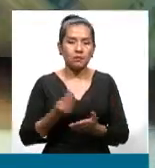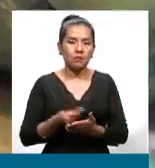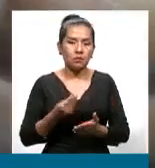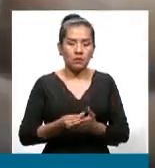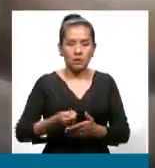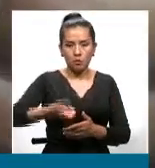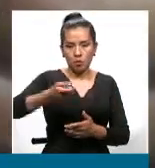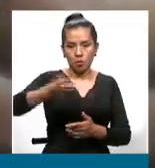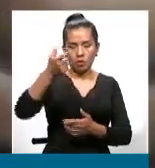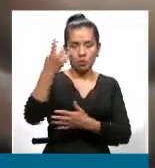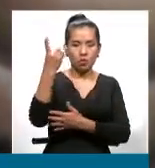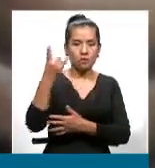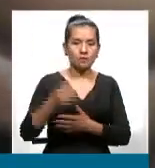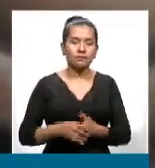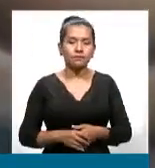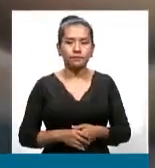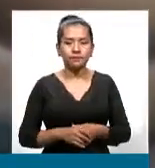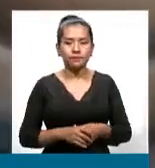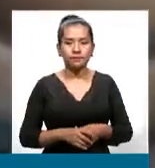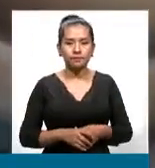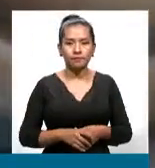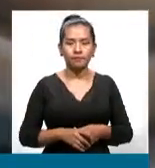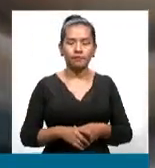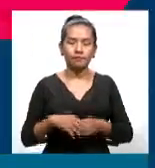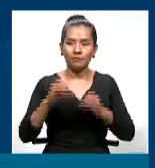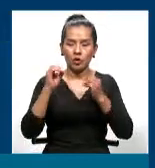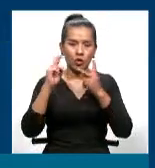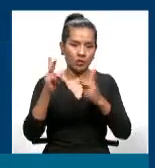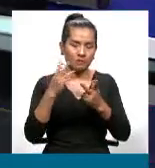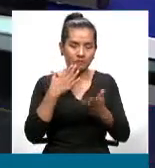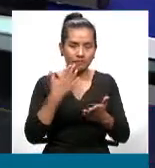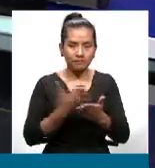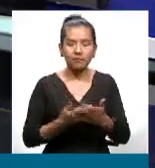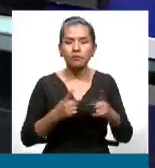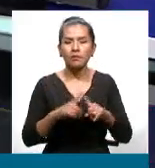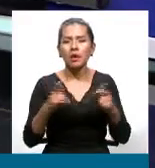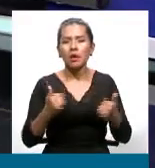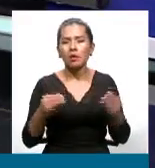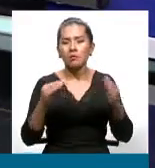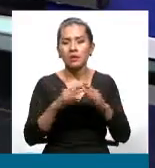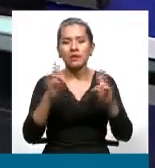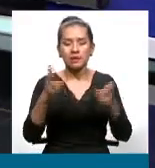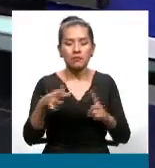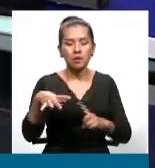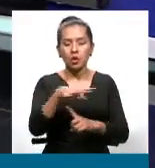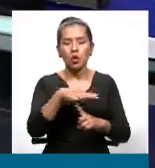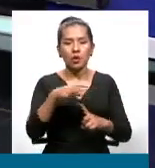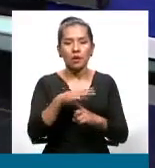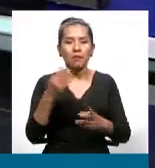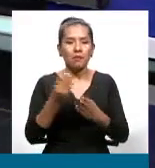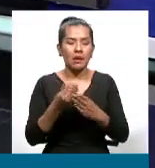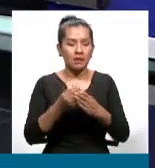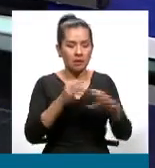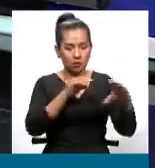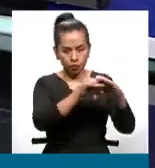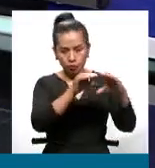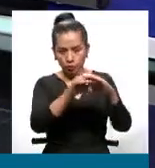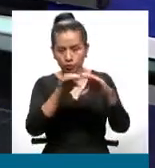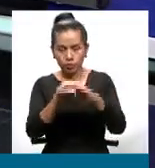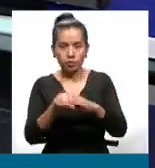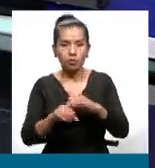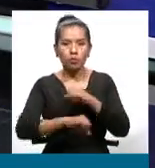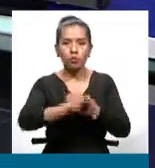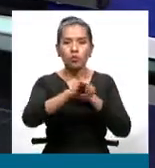cambio, La política cambia. Claro que sí. Bien, ahora en torno a la inversión pública, Pablo, íbamos